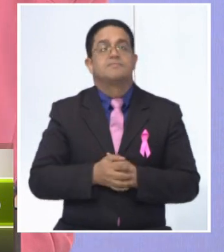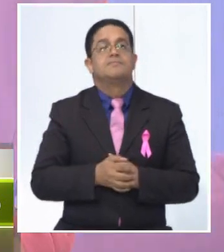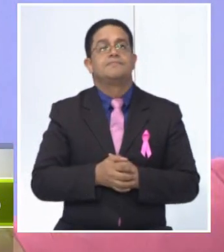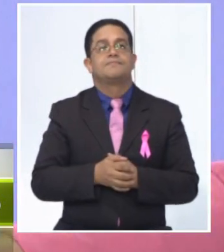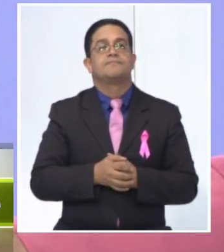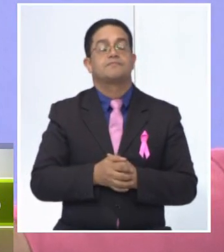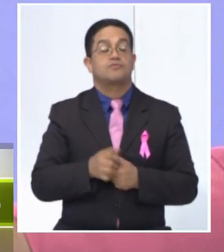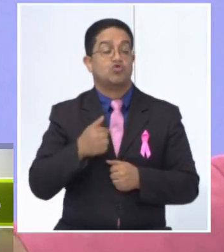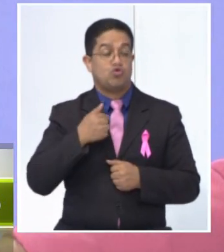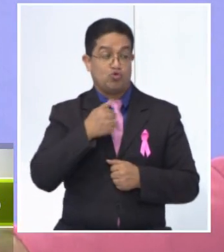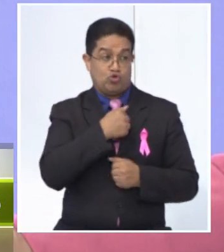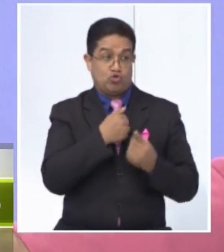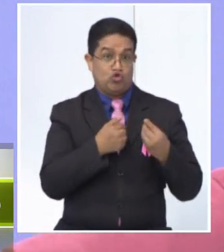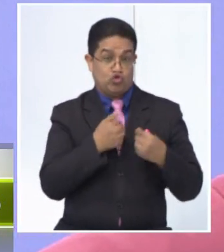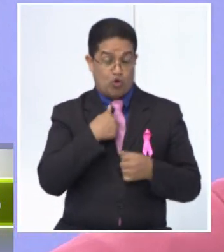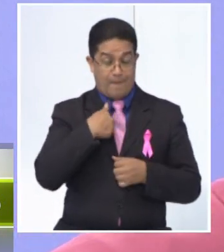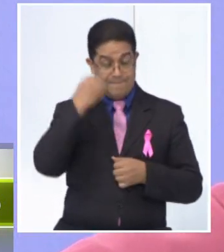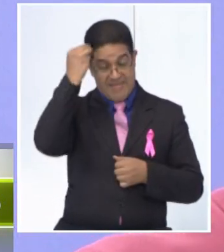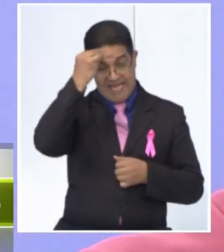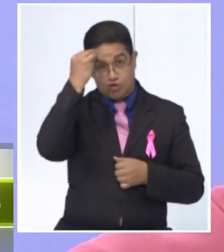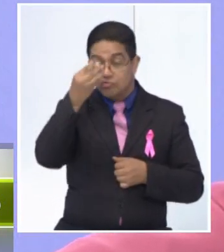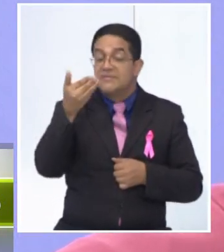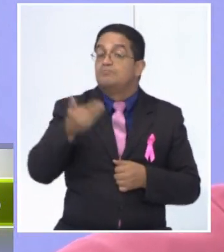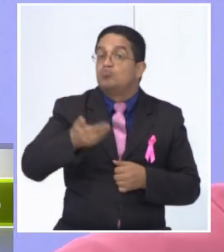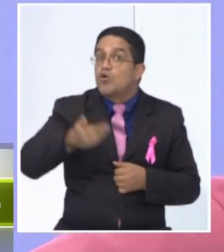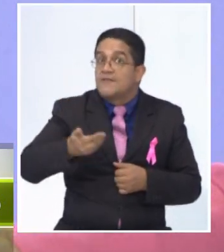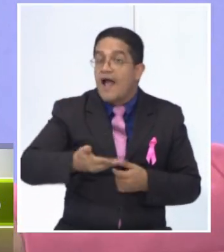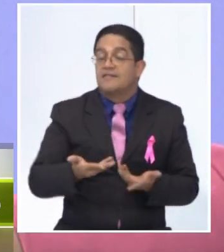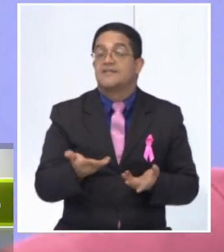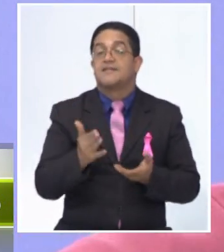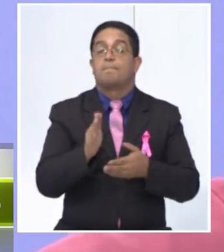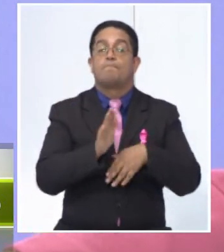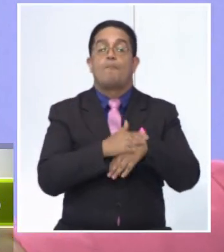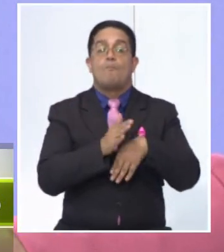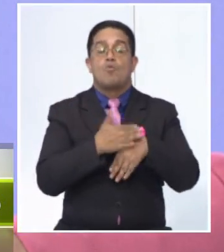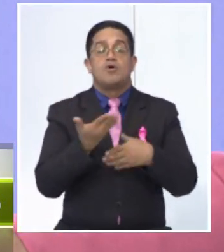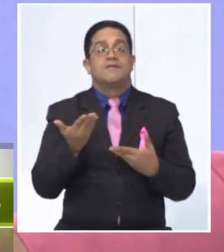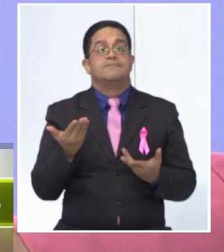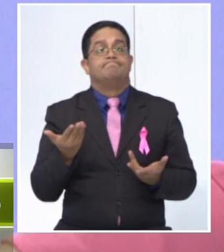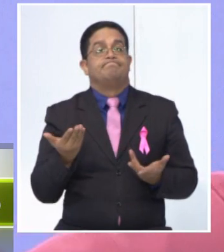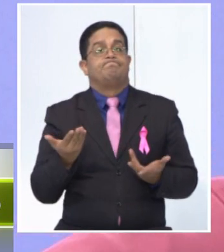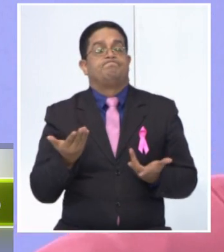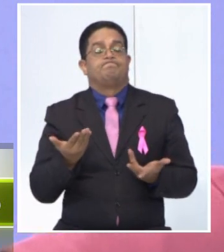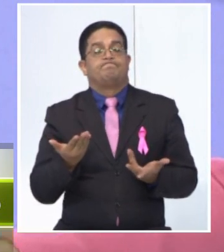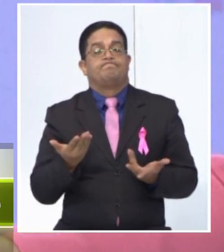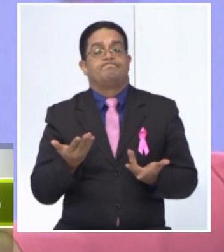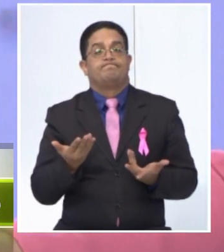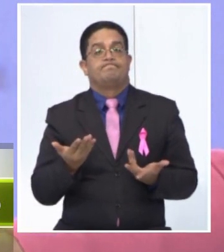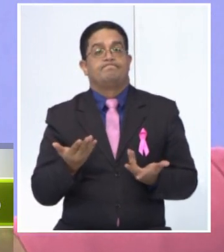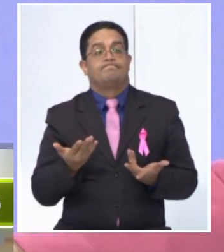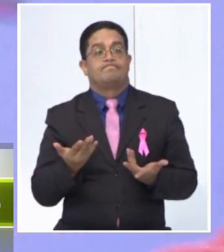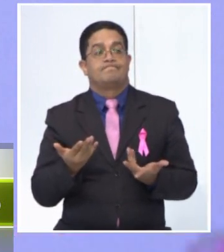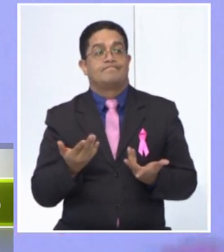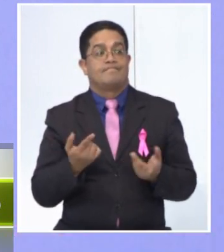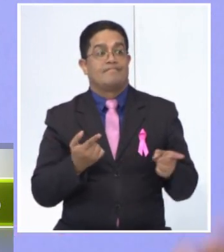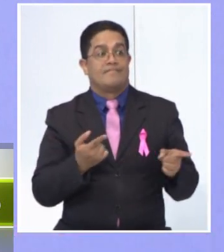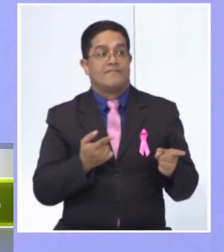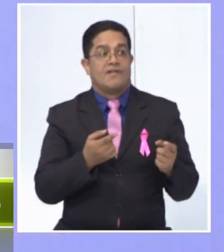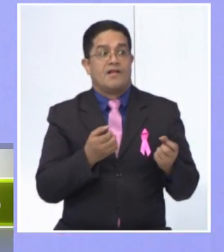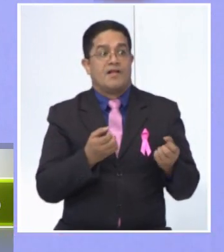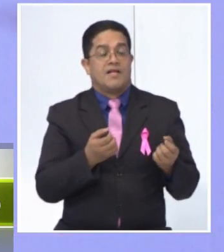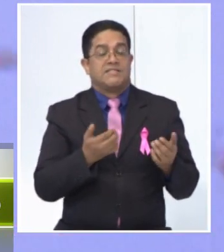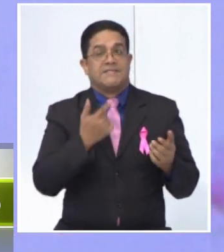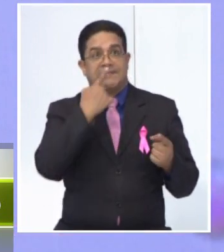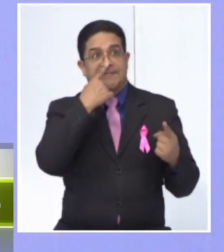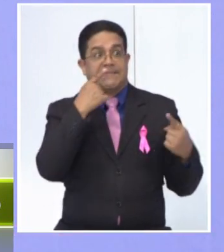fundamental ir al psicólogo porque definitivamente cursar la enfermedad con una